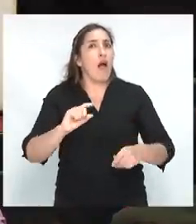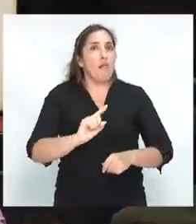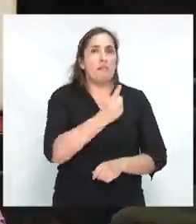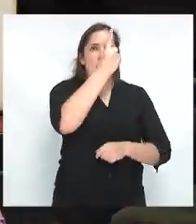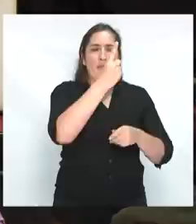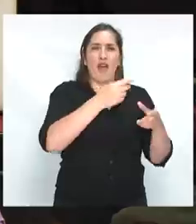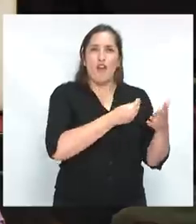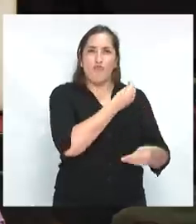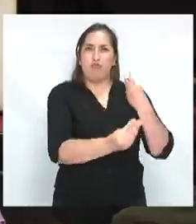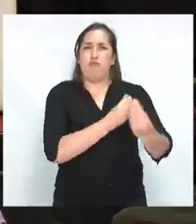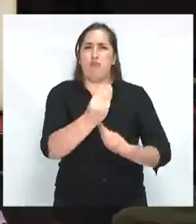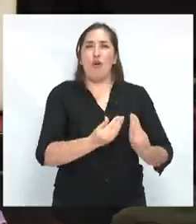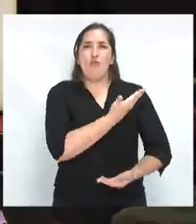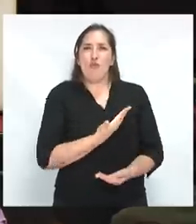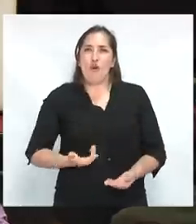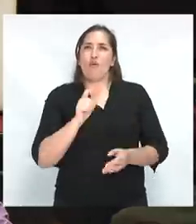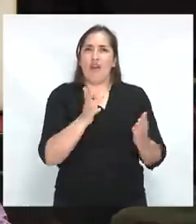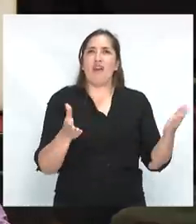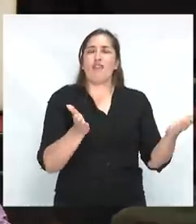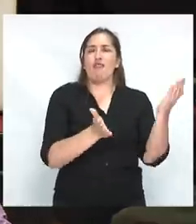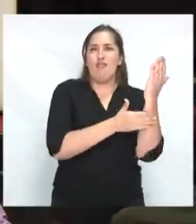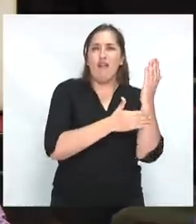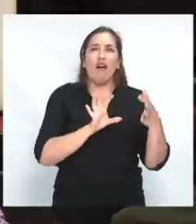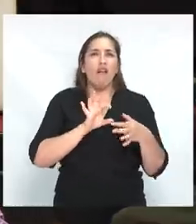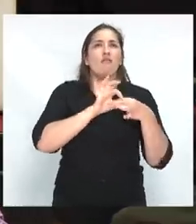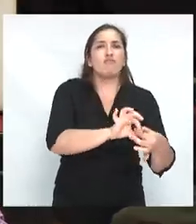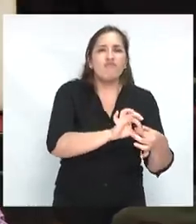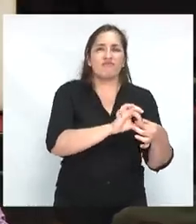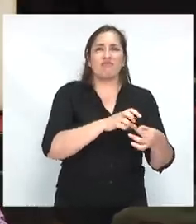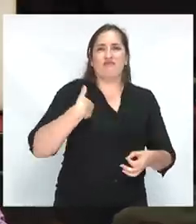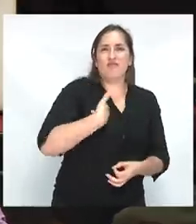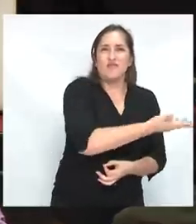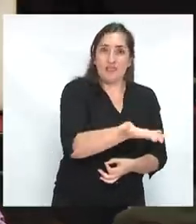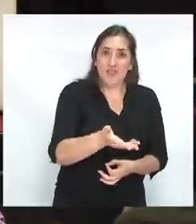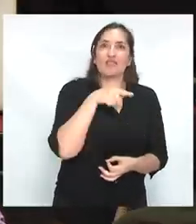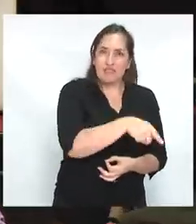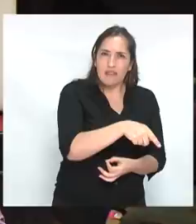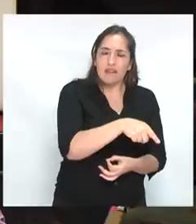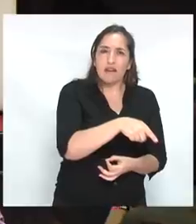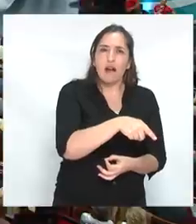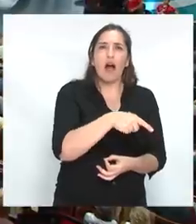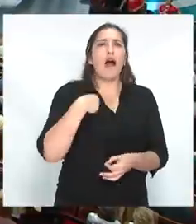oleada de los gobiernos progresistas y de izquierda en América Latina, las virtudes,